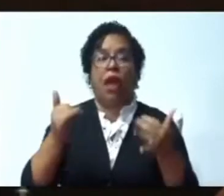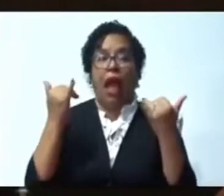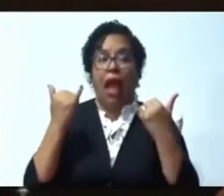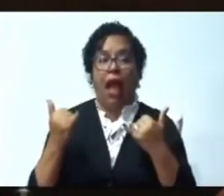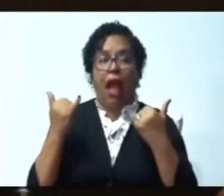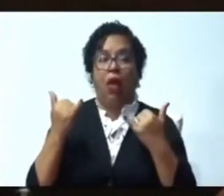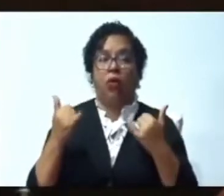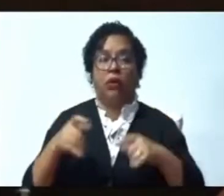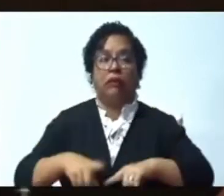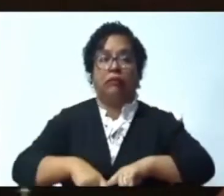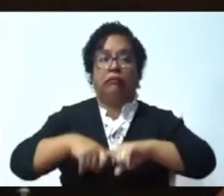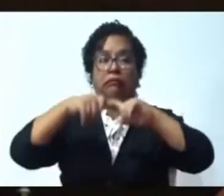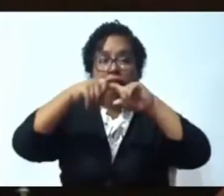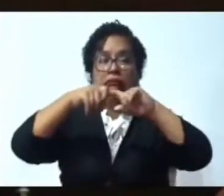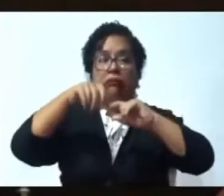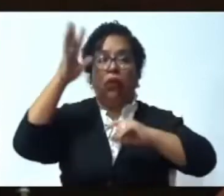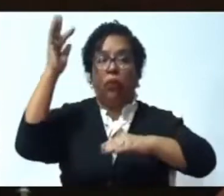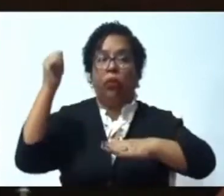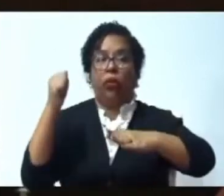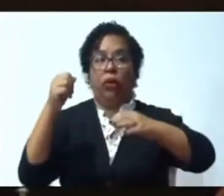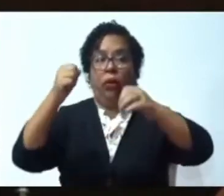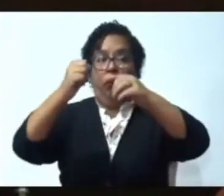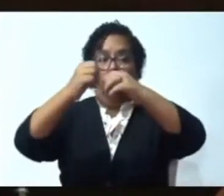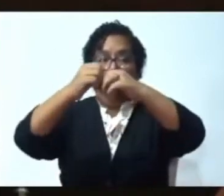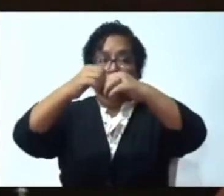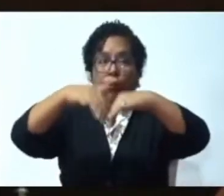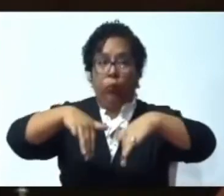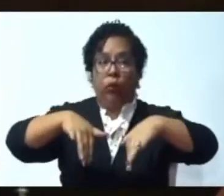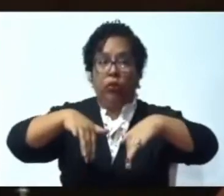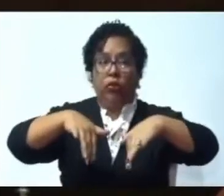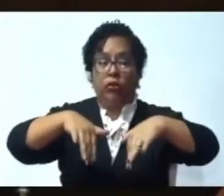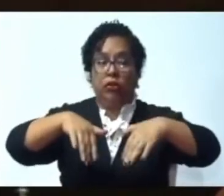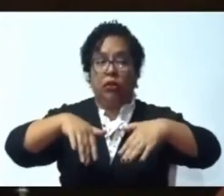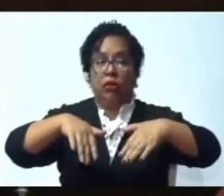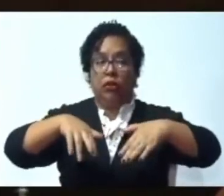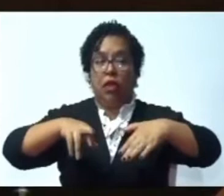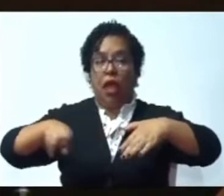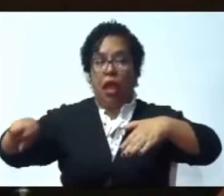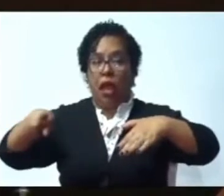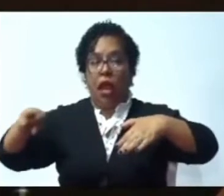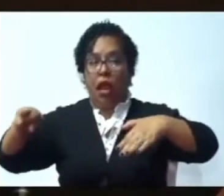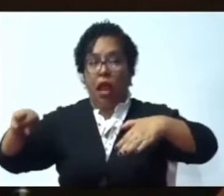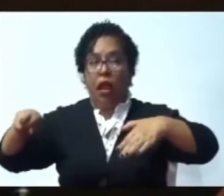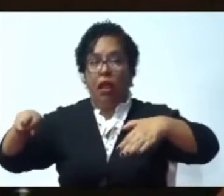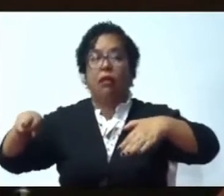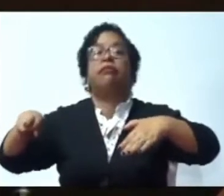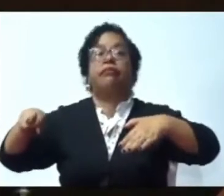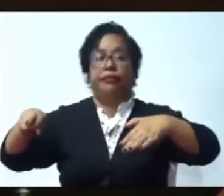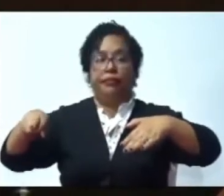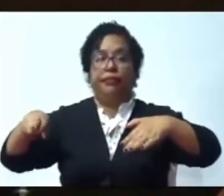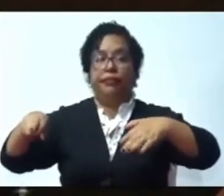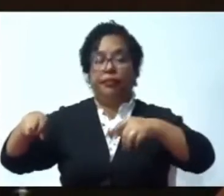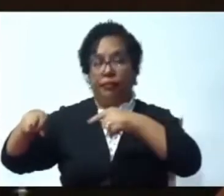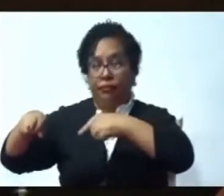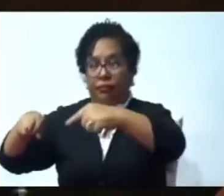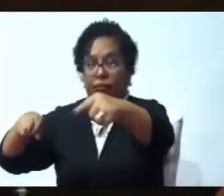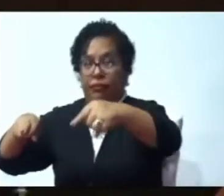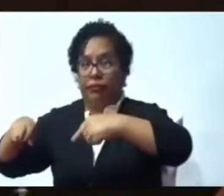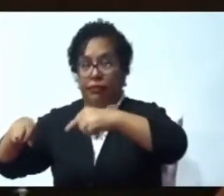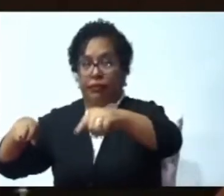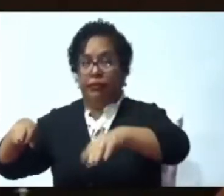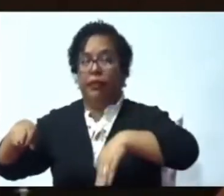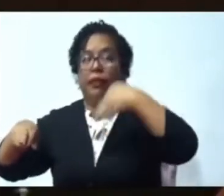porque se derrumbó un lado El lado derecho de la capital hacia Santiago Y